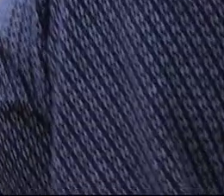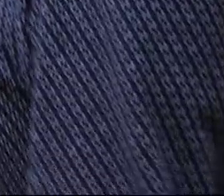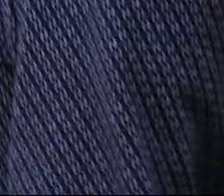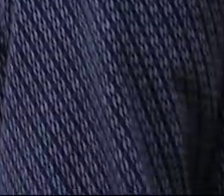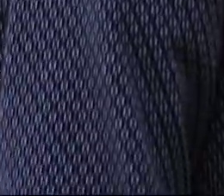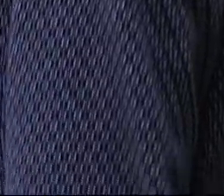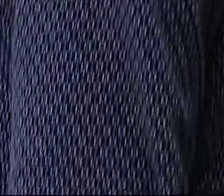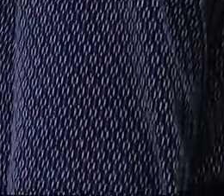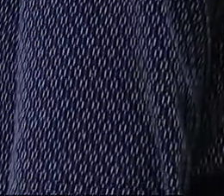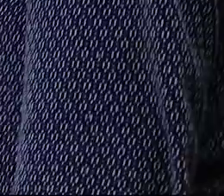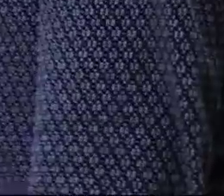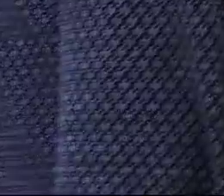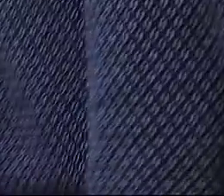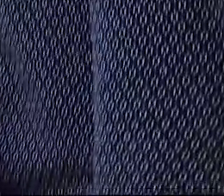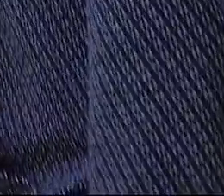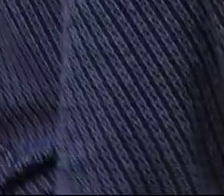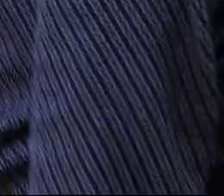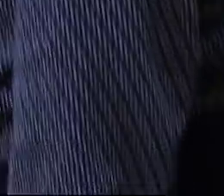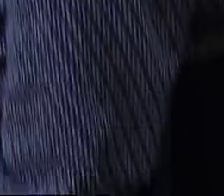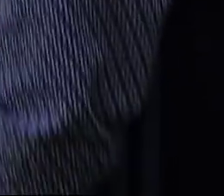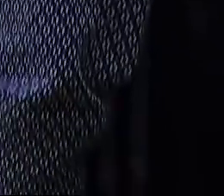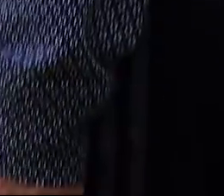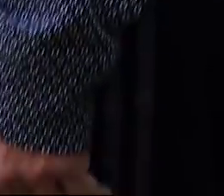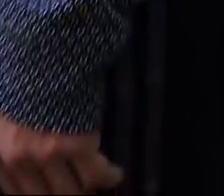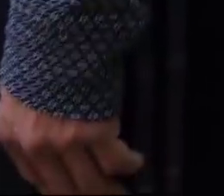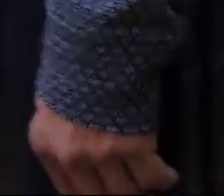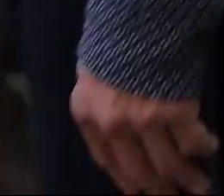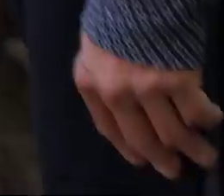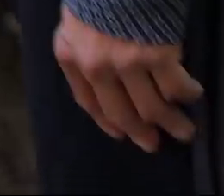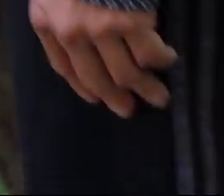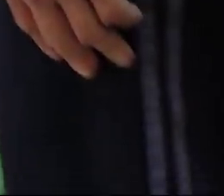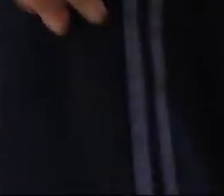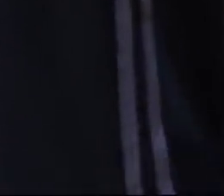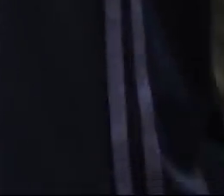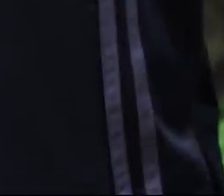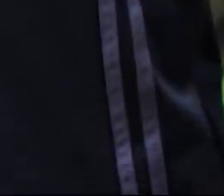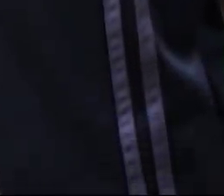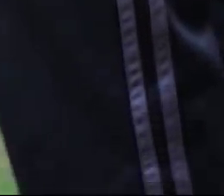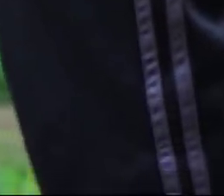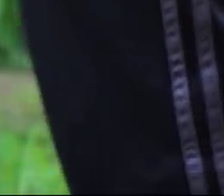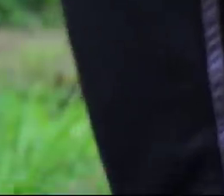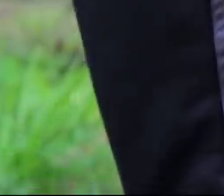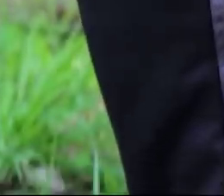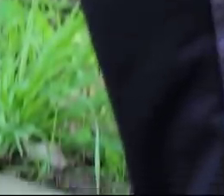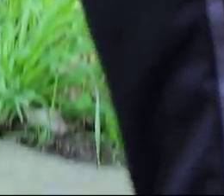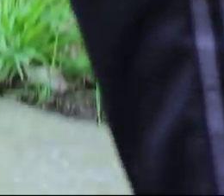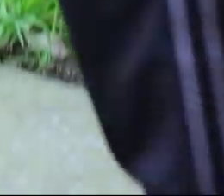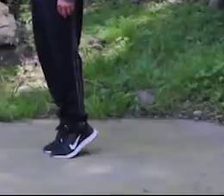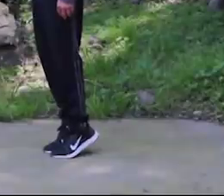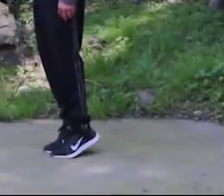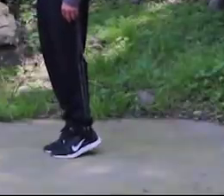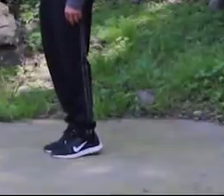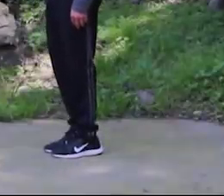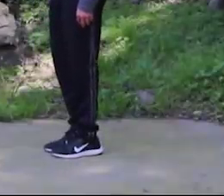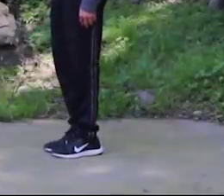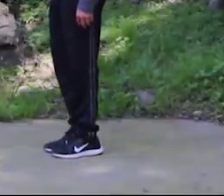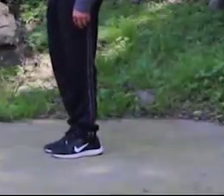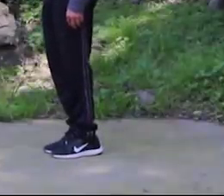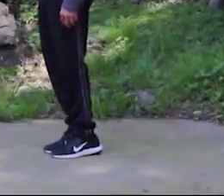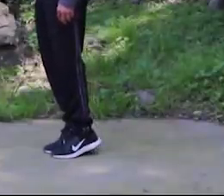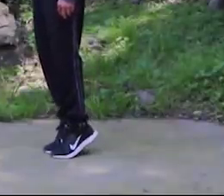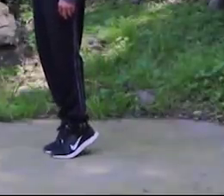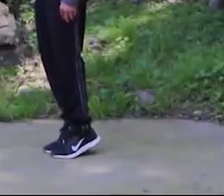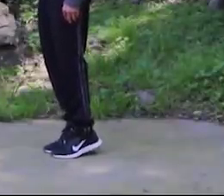Sin flexionar las rodillas. Nada más vamos a elevar, exacto, nuestros talones. Bien hecho, exactamente. Ese es.